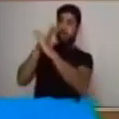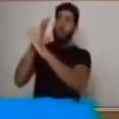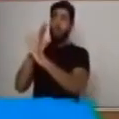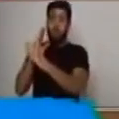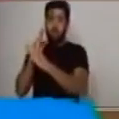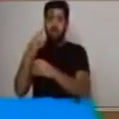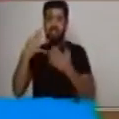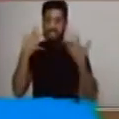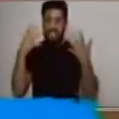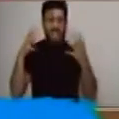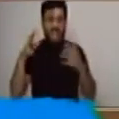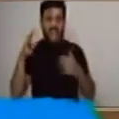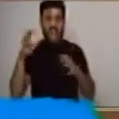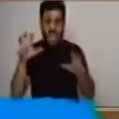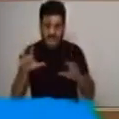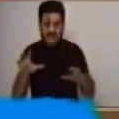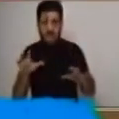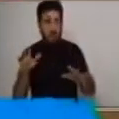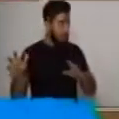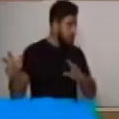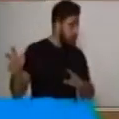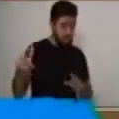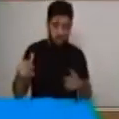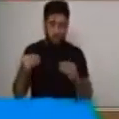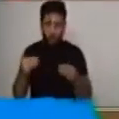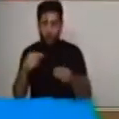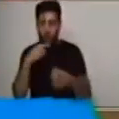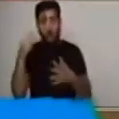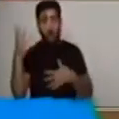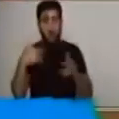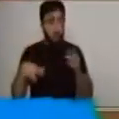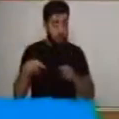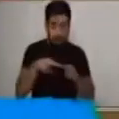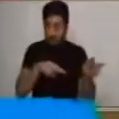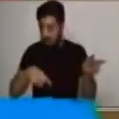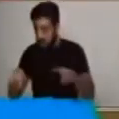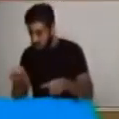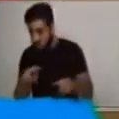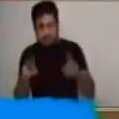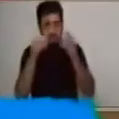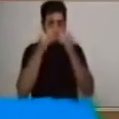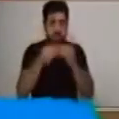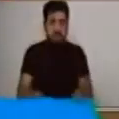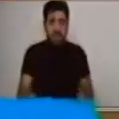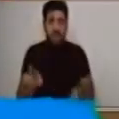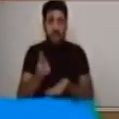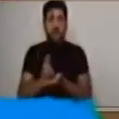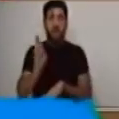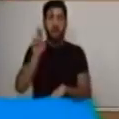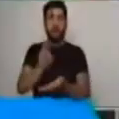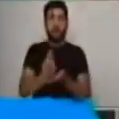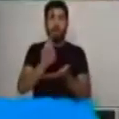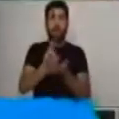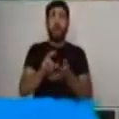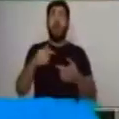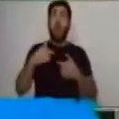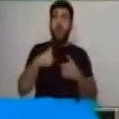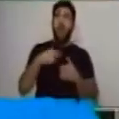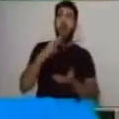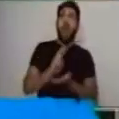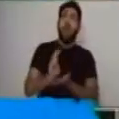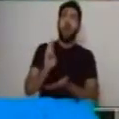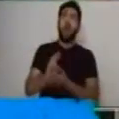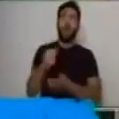despistaron. Y el tigre pasó sin percatarse de la rana. La rana entendió